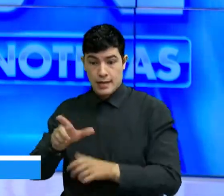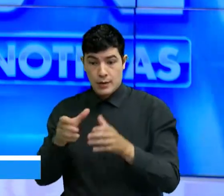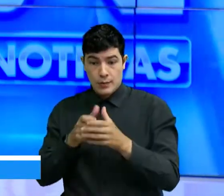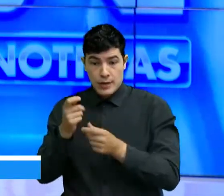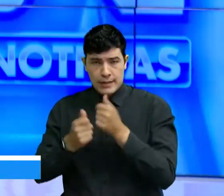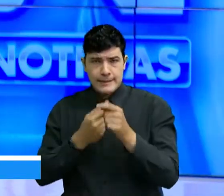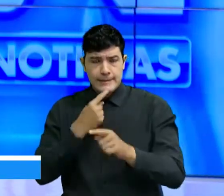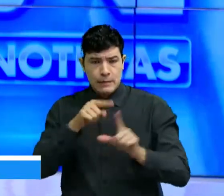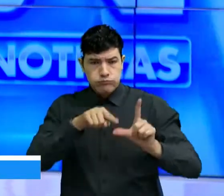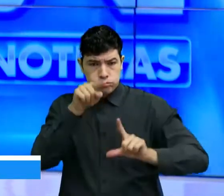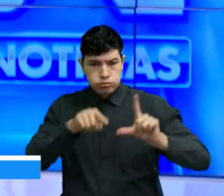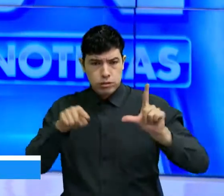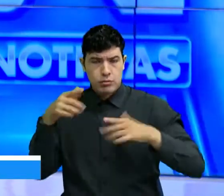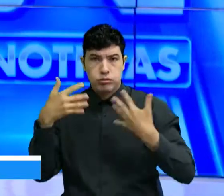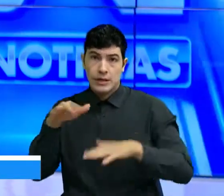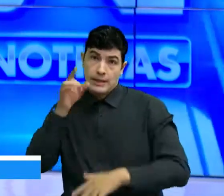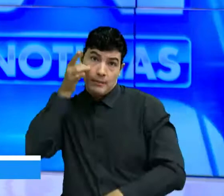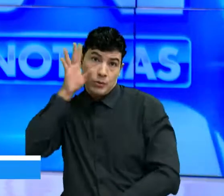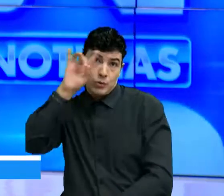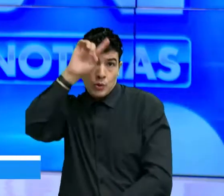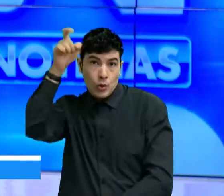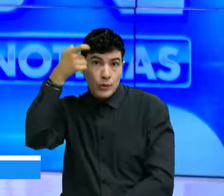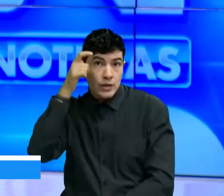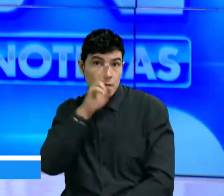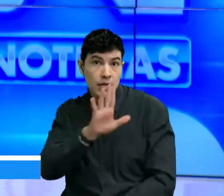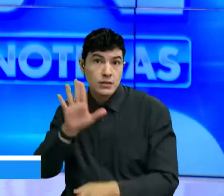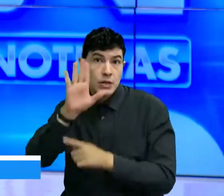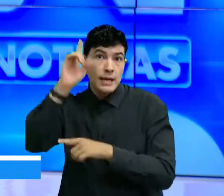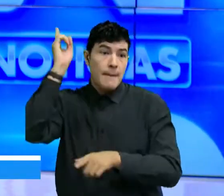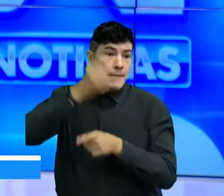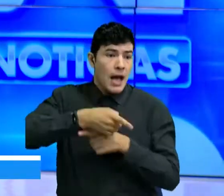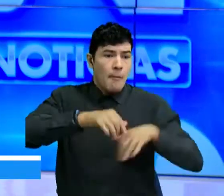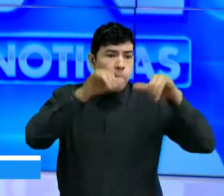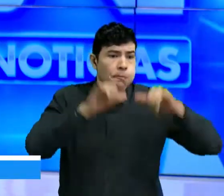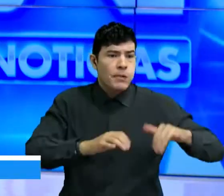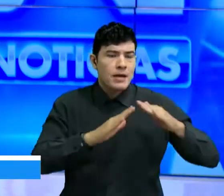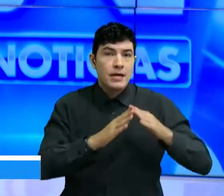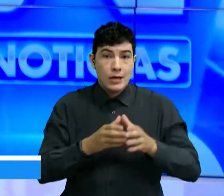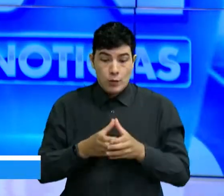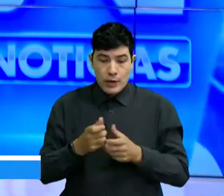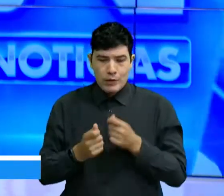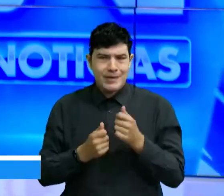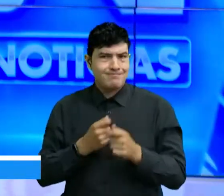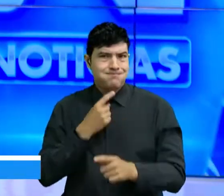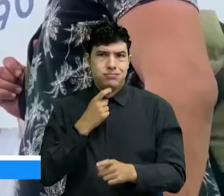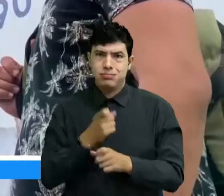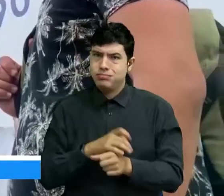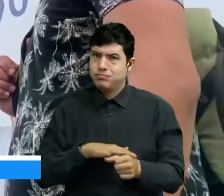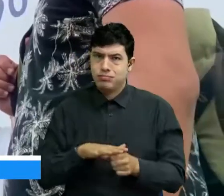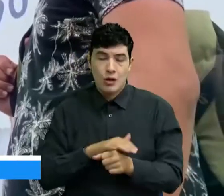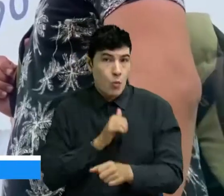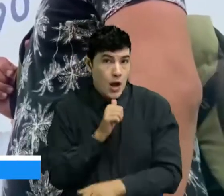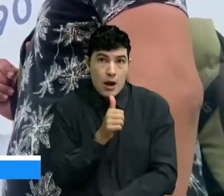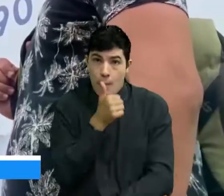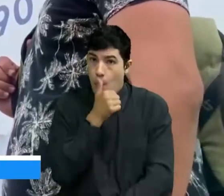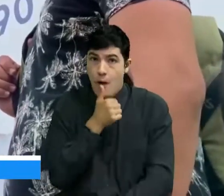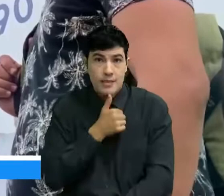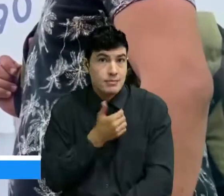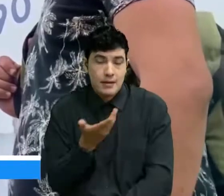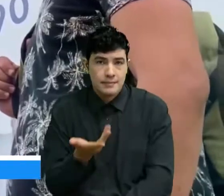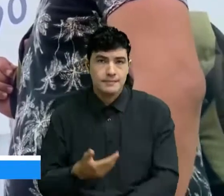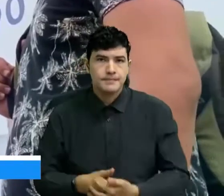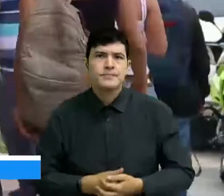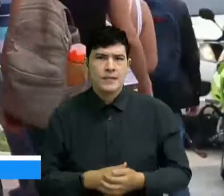se elevan, el gobierno podría decretar de nuevo un confinamiento total, acrecentando el problema de este sector. Si la pandemia sigue